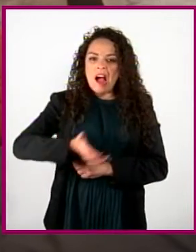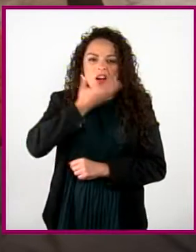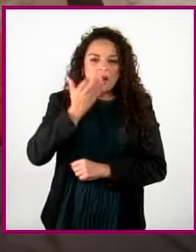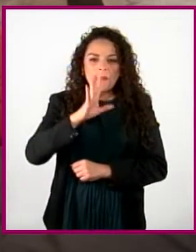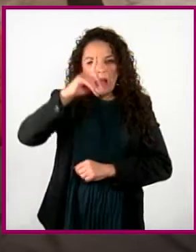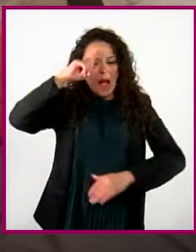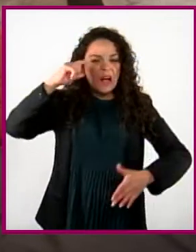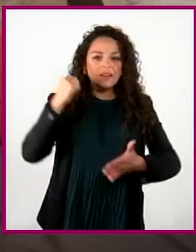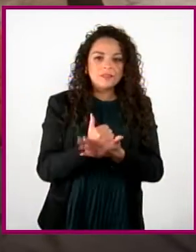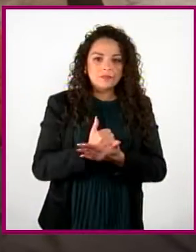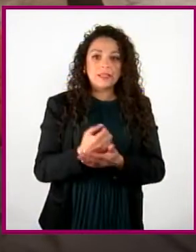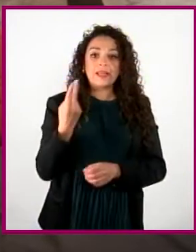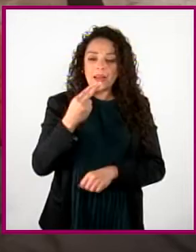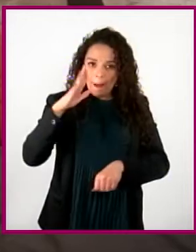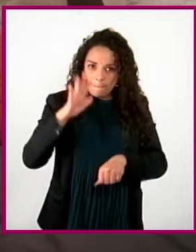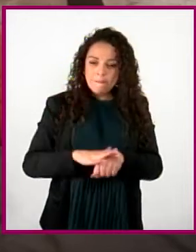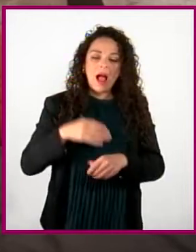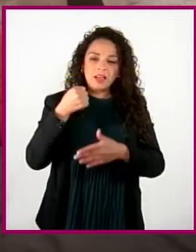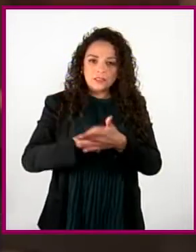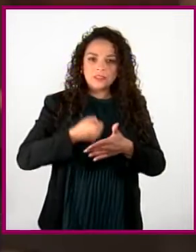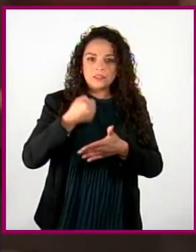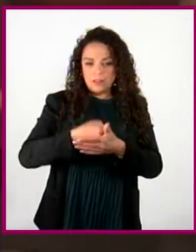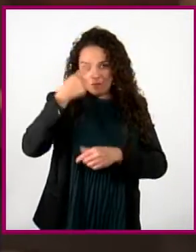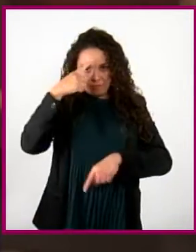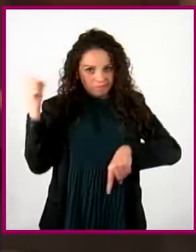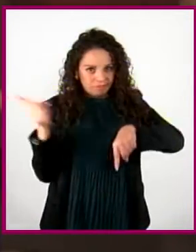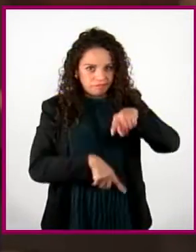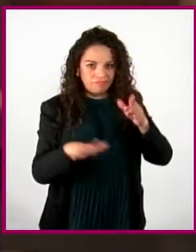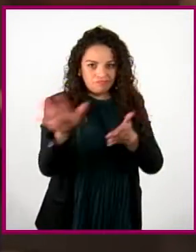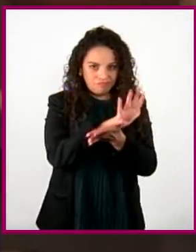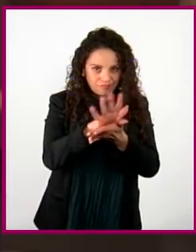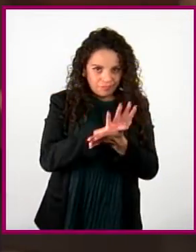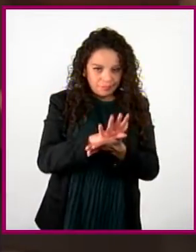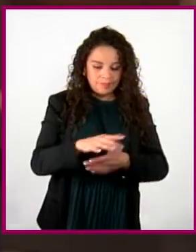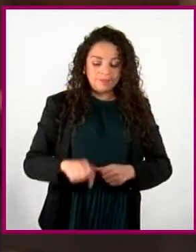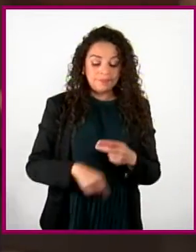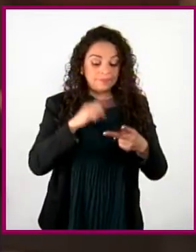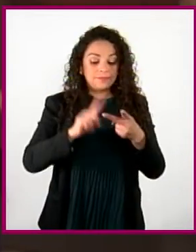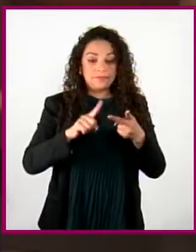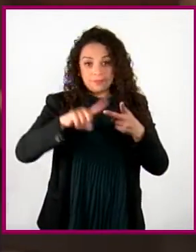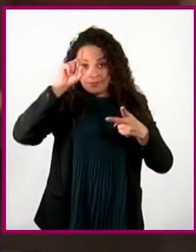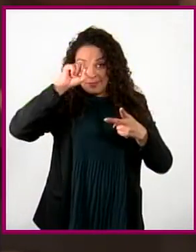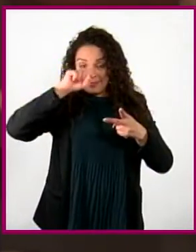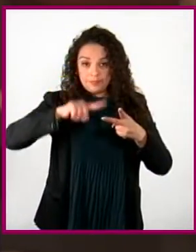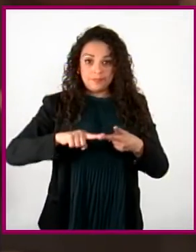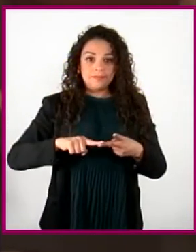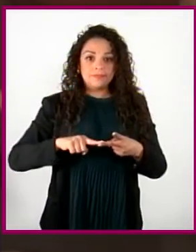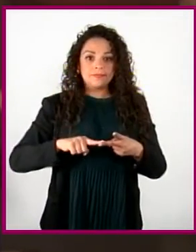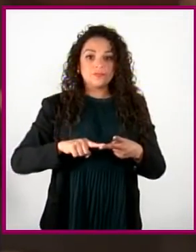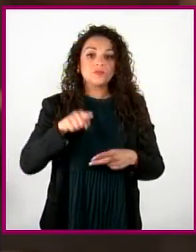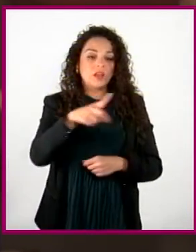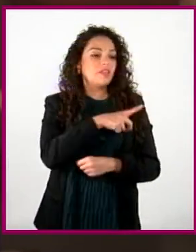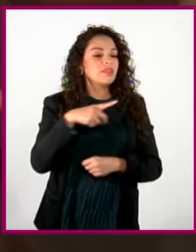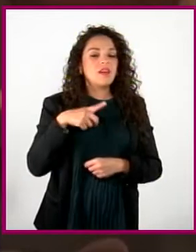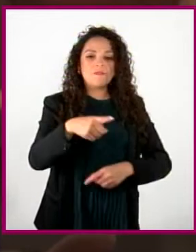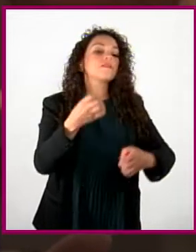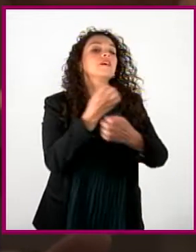nuestro mejor esfuerzo para eliminarlos. Recomendación número 2. Edúcate,